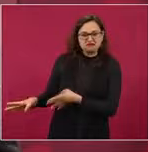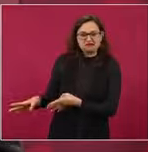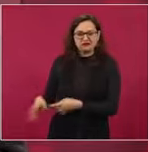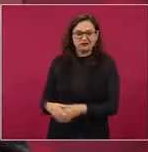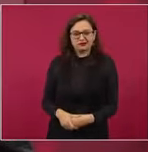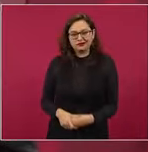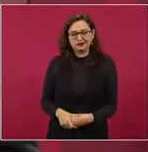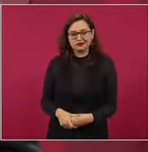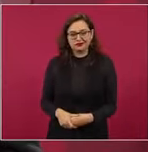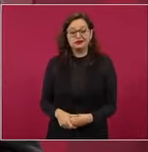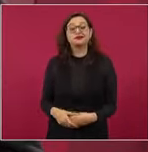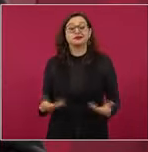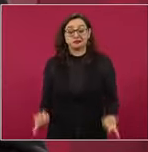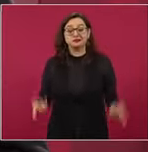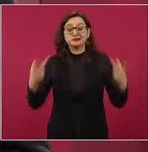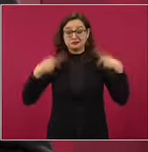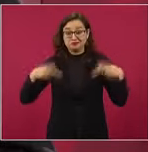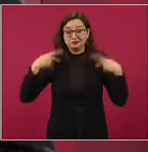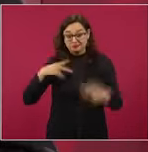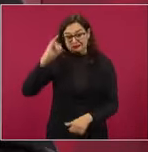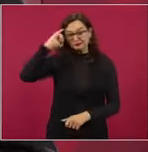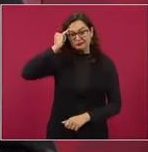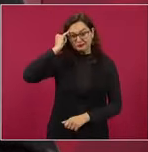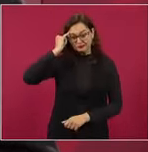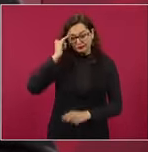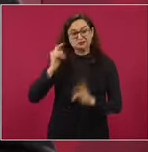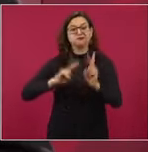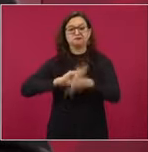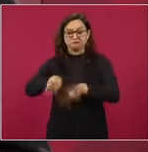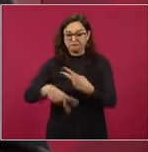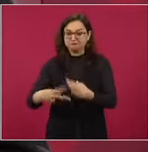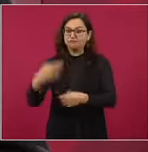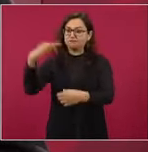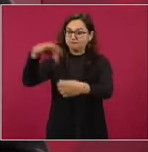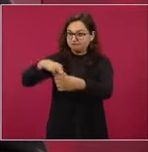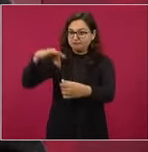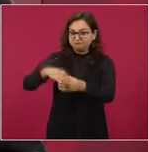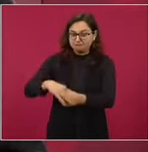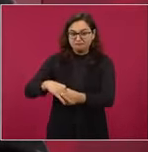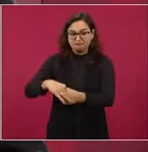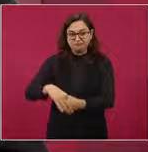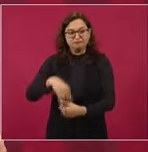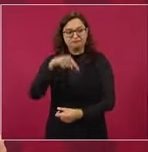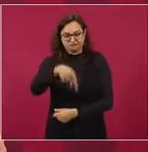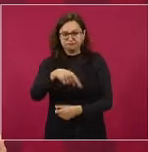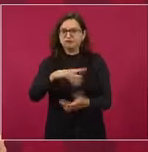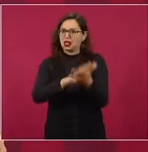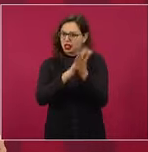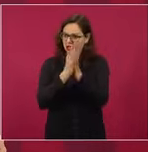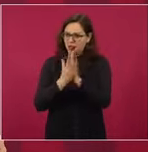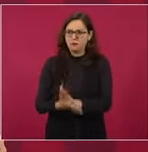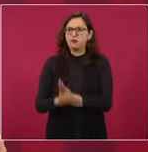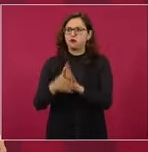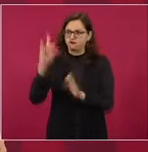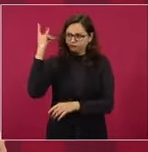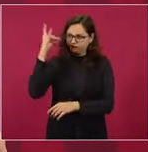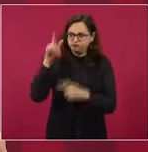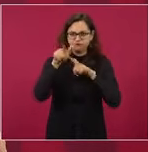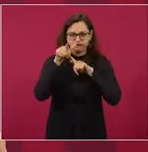fueron a votar por que continuara la transformación social.